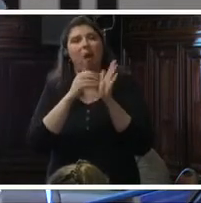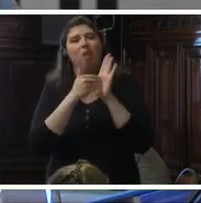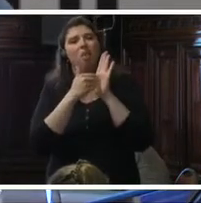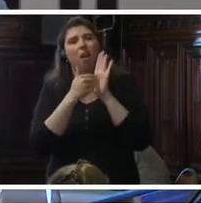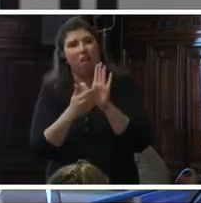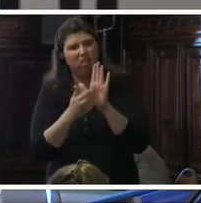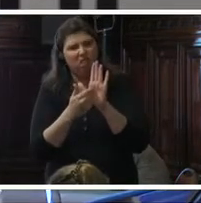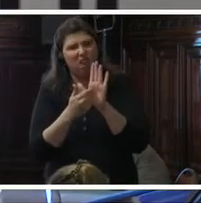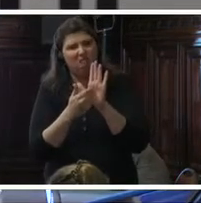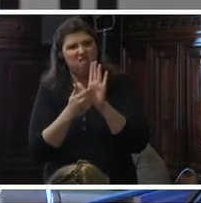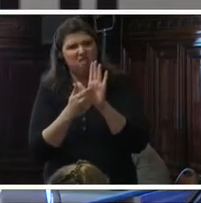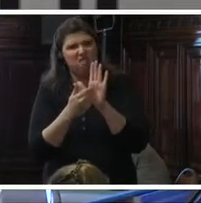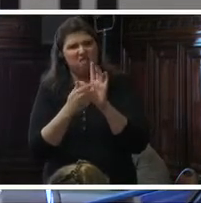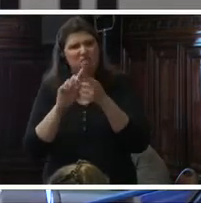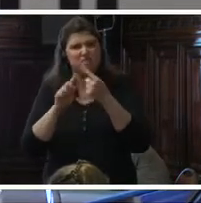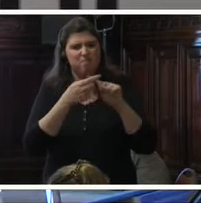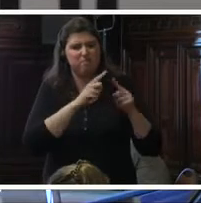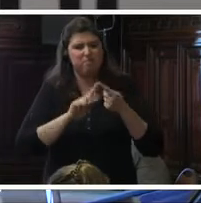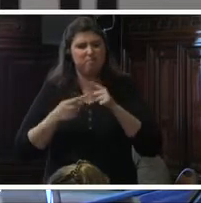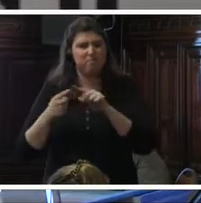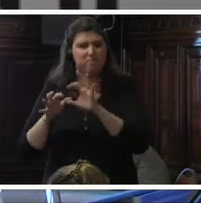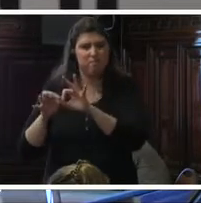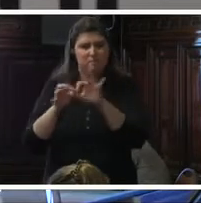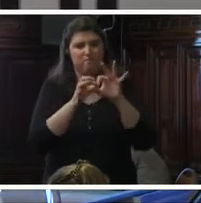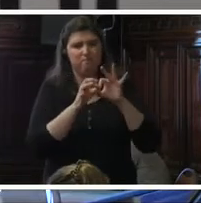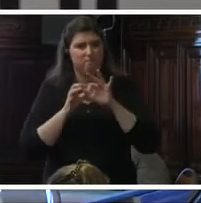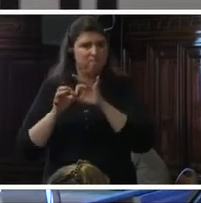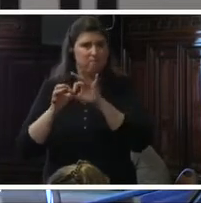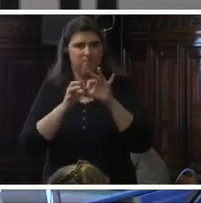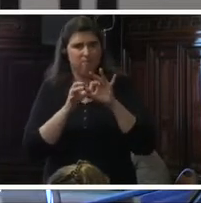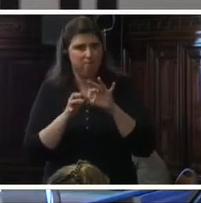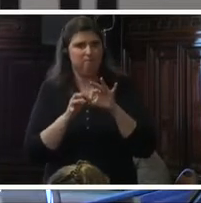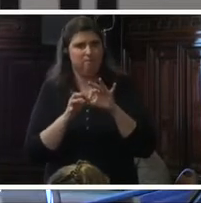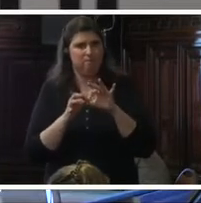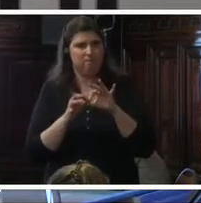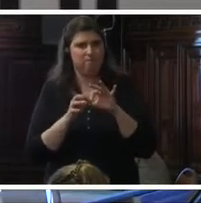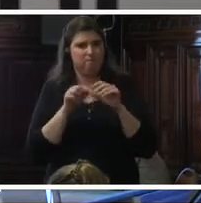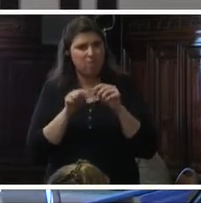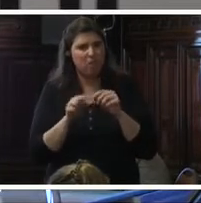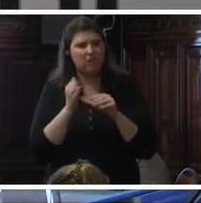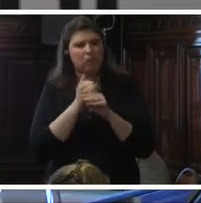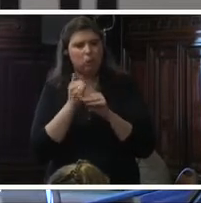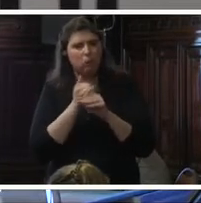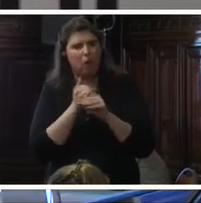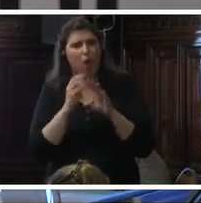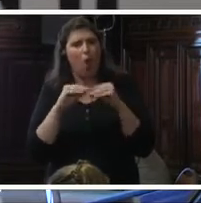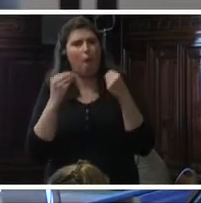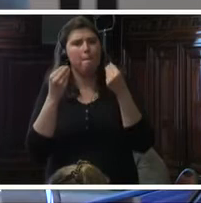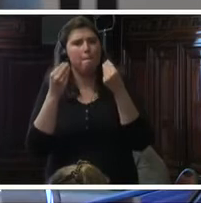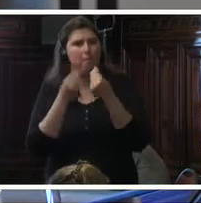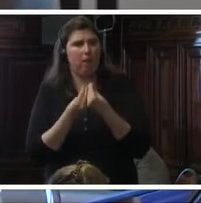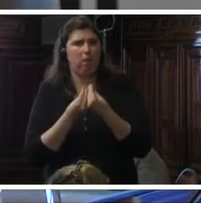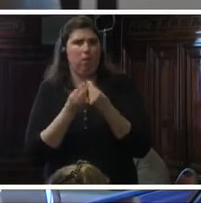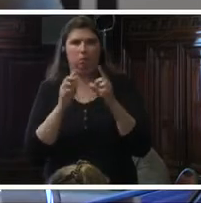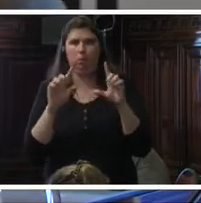articulado con la institucionalidad completa. No